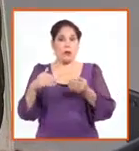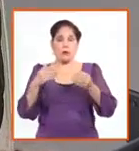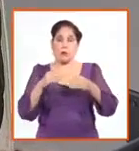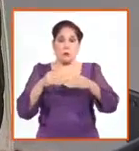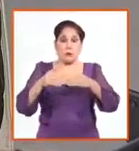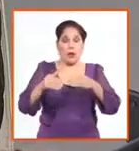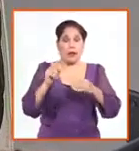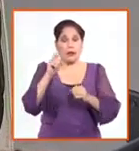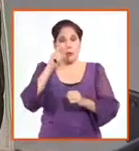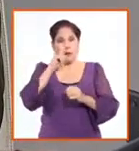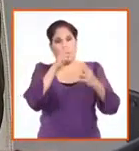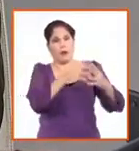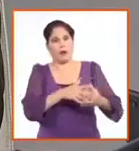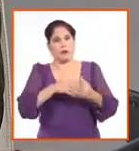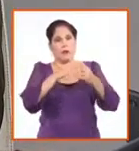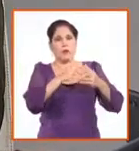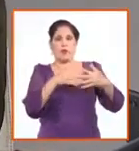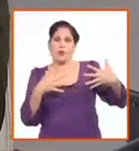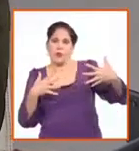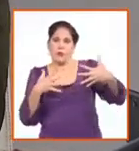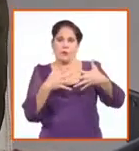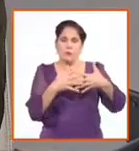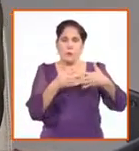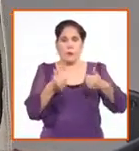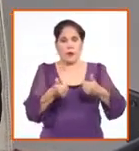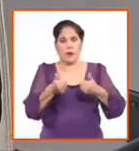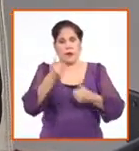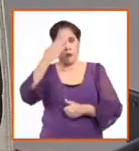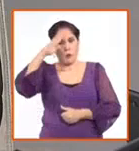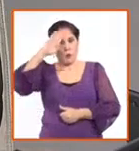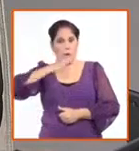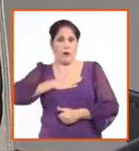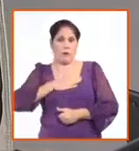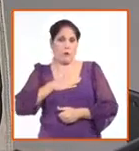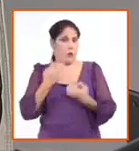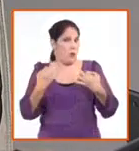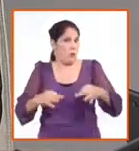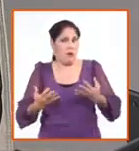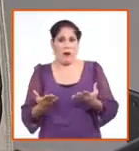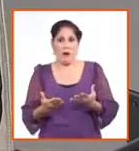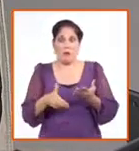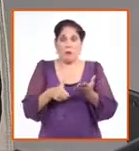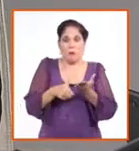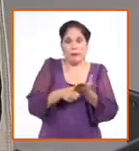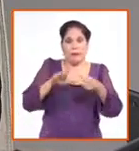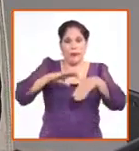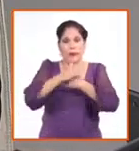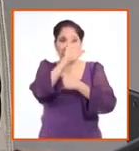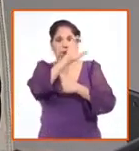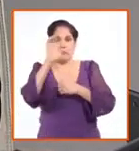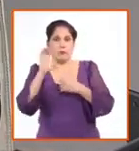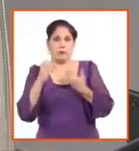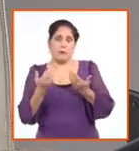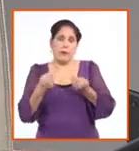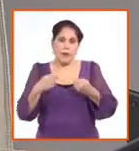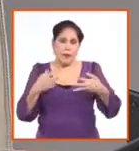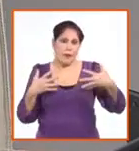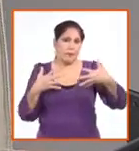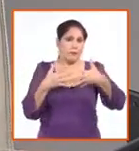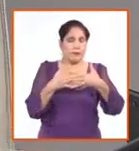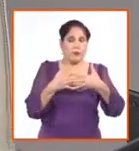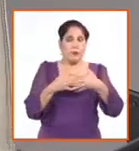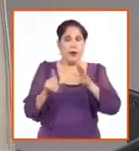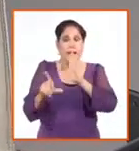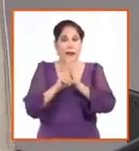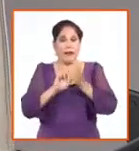para que Estados Unidos tenga una relación migratoria normal con Cuba? ¿Cuántos muertos más hacen falta para eliminar la ley de